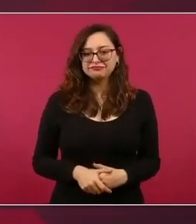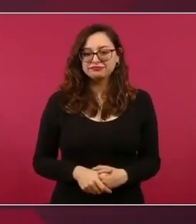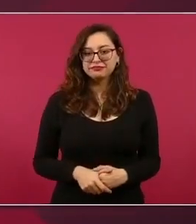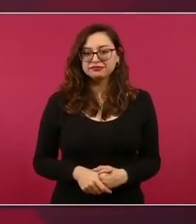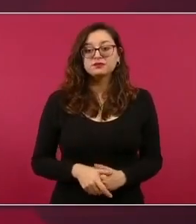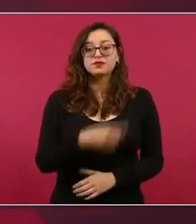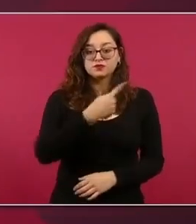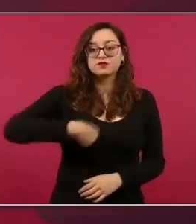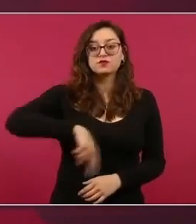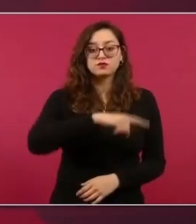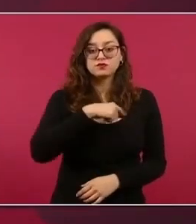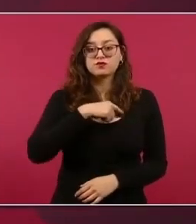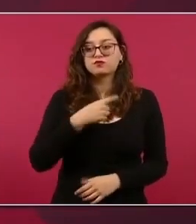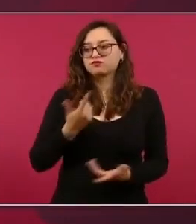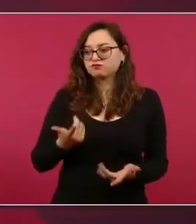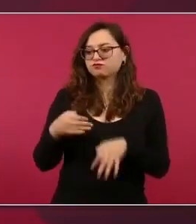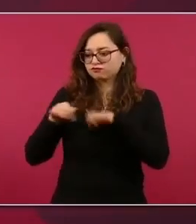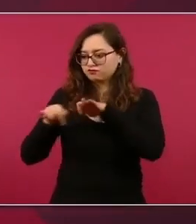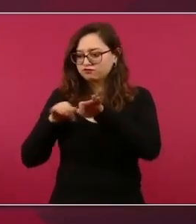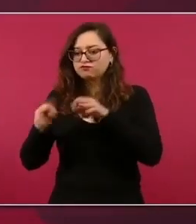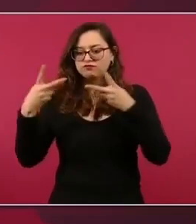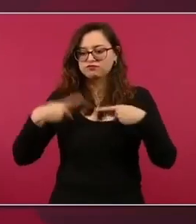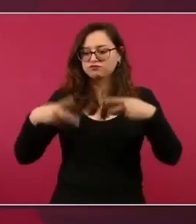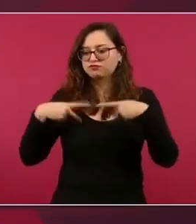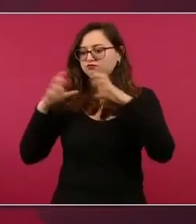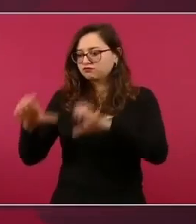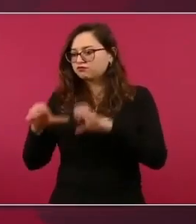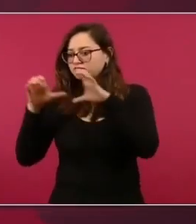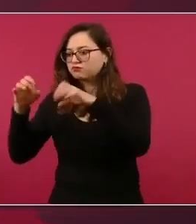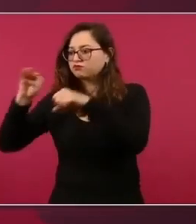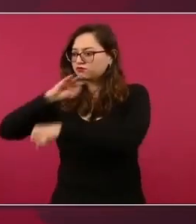Nosotros tenemos que proteger a la gente, cuidar al pueblo.